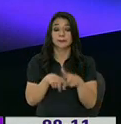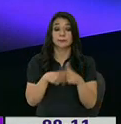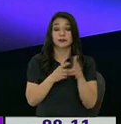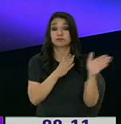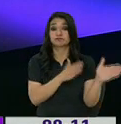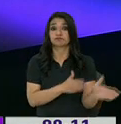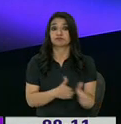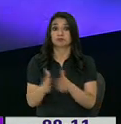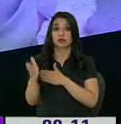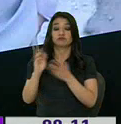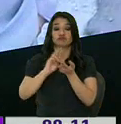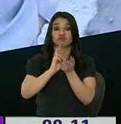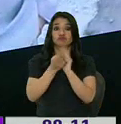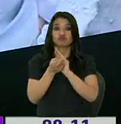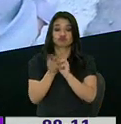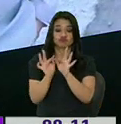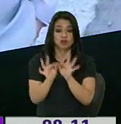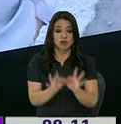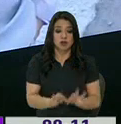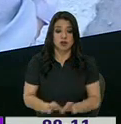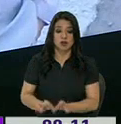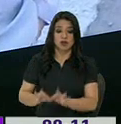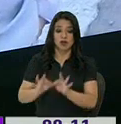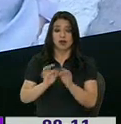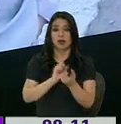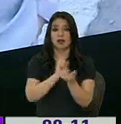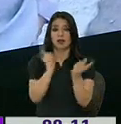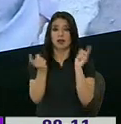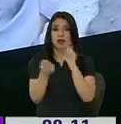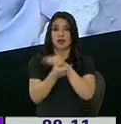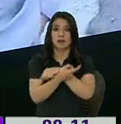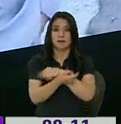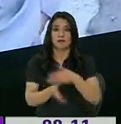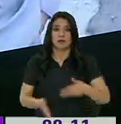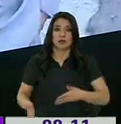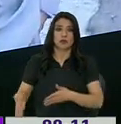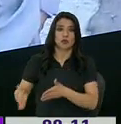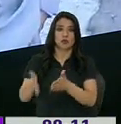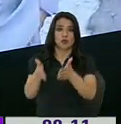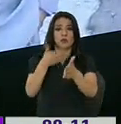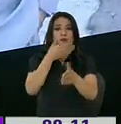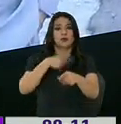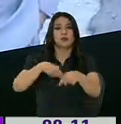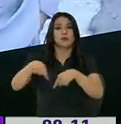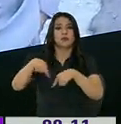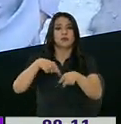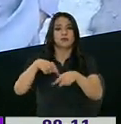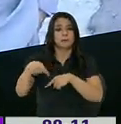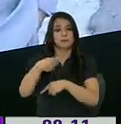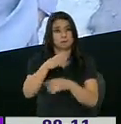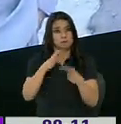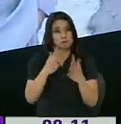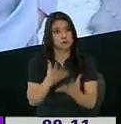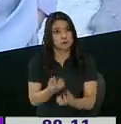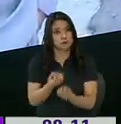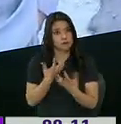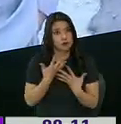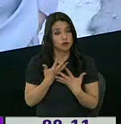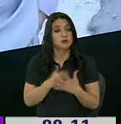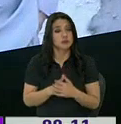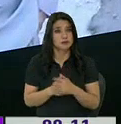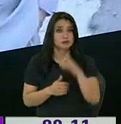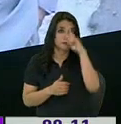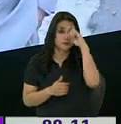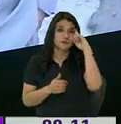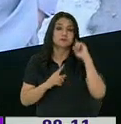reformas geométricas para supuestamente dar mejor vialidad. Sofía Vintimilla, qué bueno esto, pero les